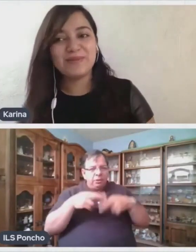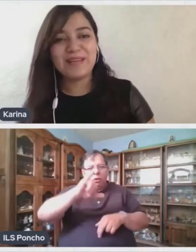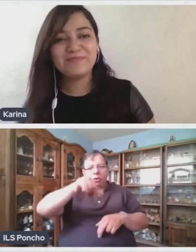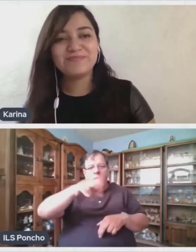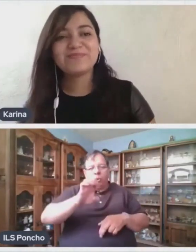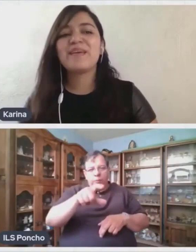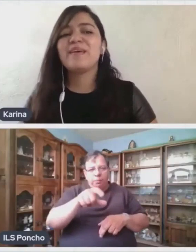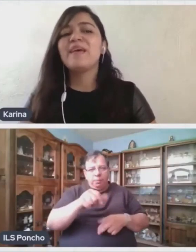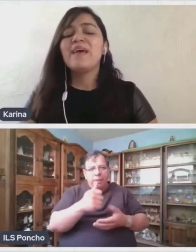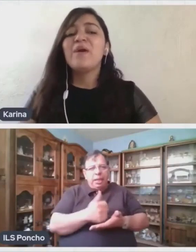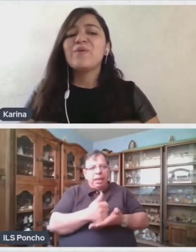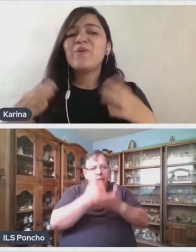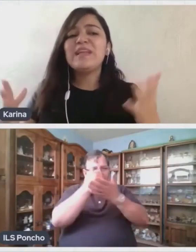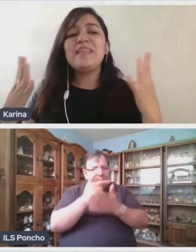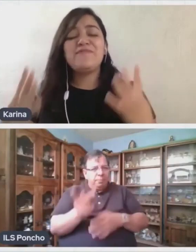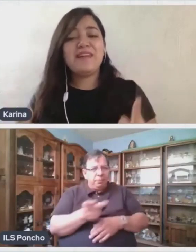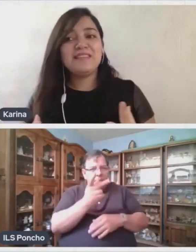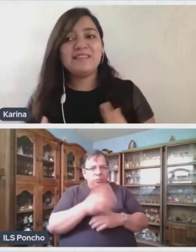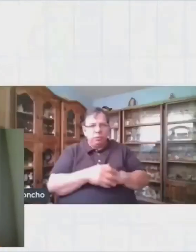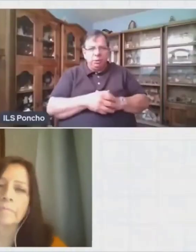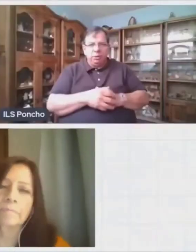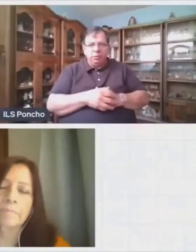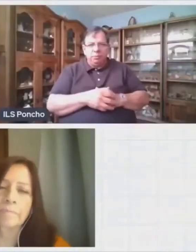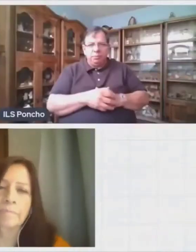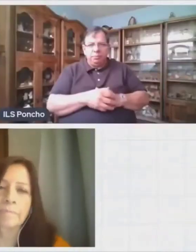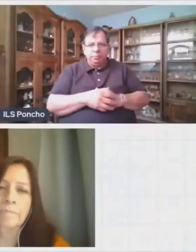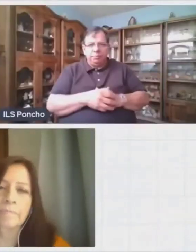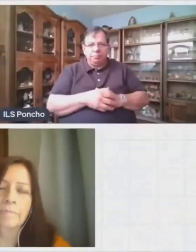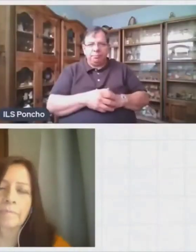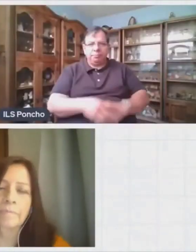siguiente pregunta ¿Cuál es la diferencia